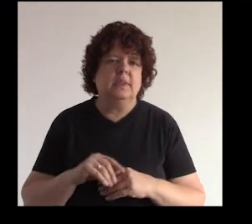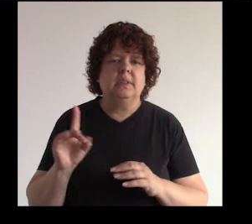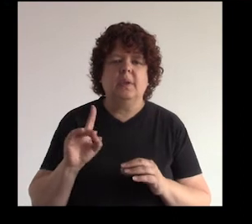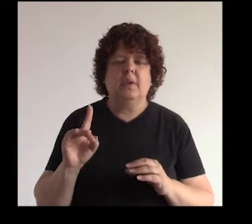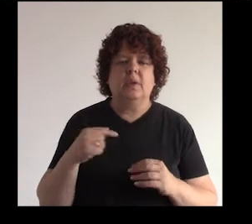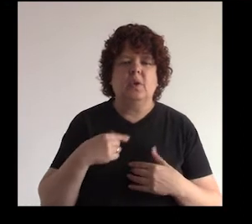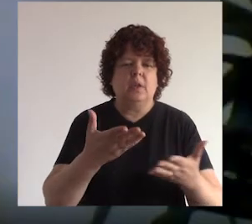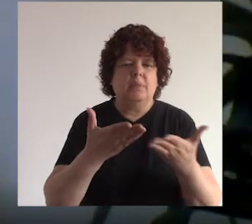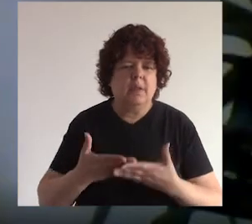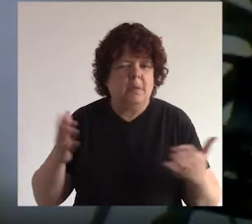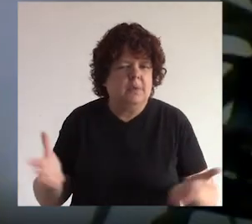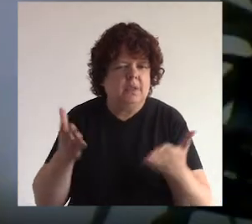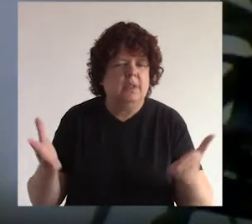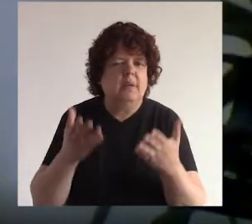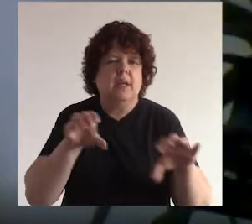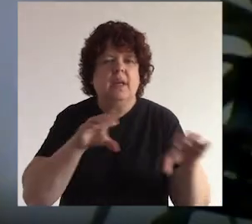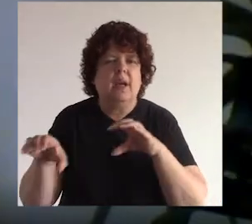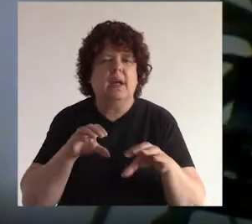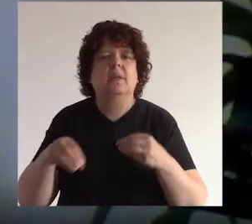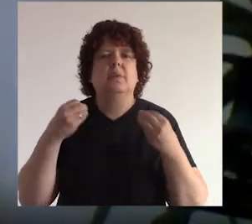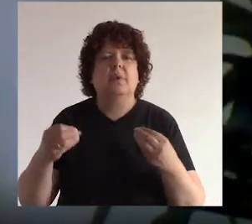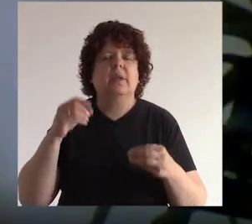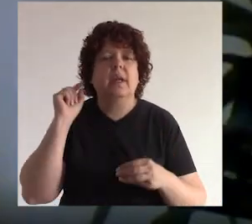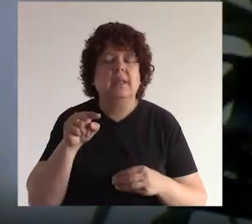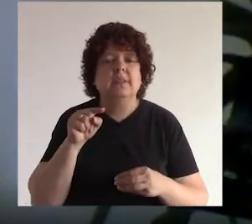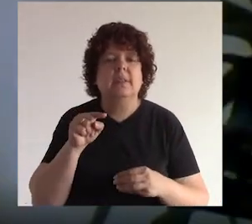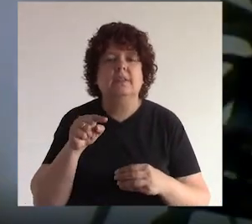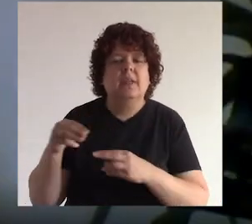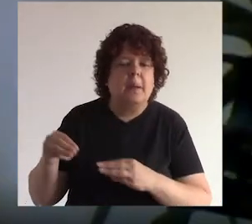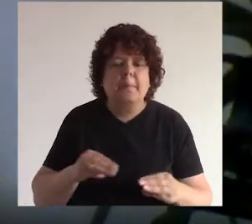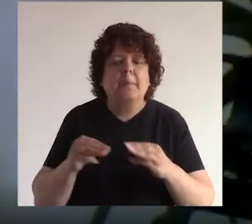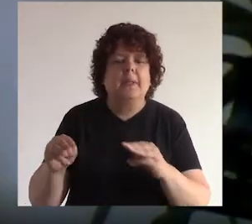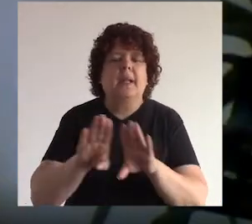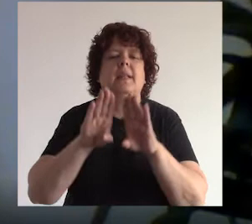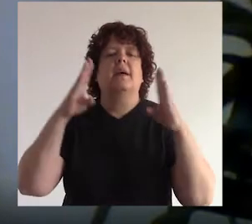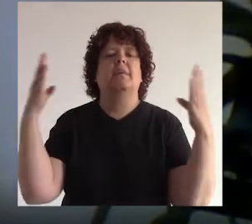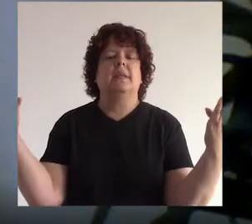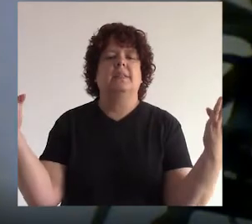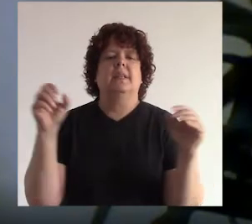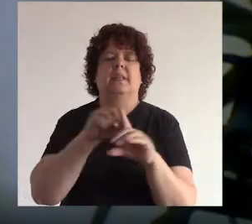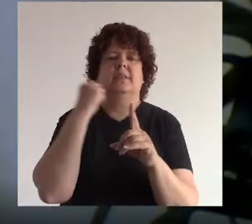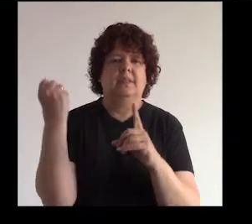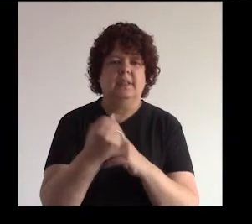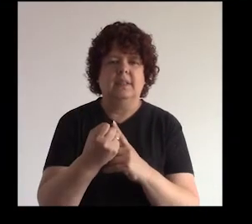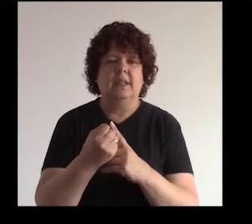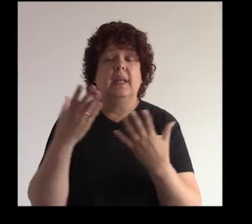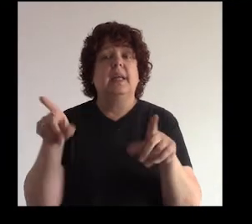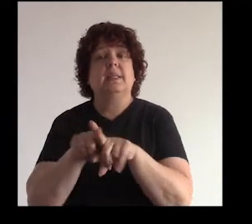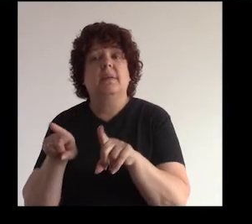opción pero yo te invito y te motivo a que lo hagas porque eso es una forma de abrirse a la sociedad